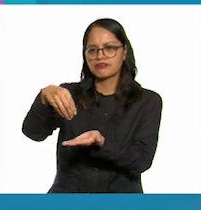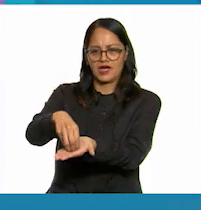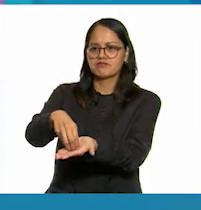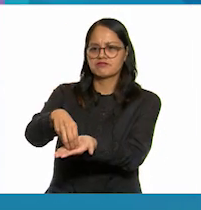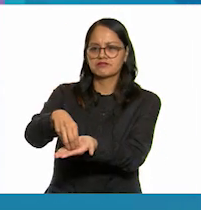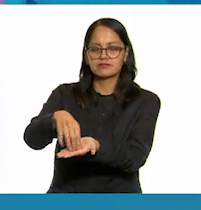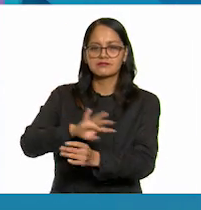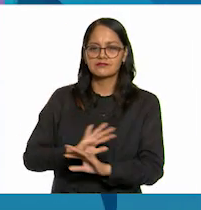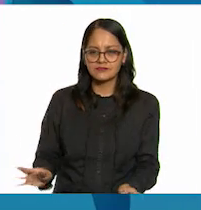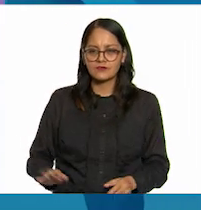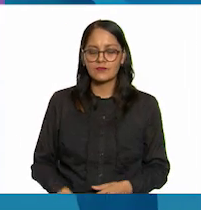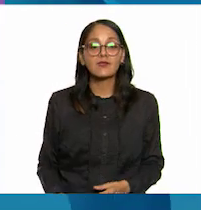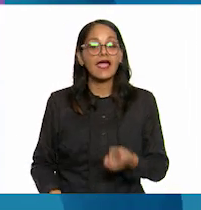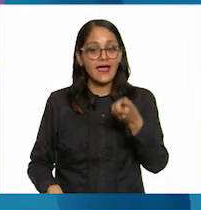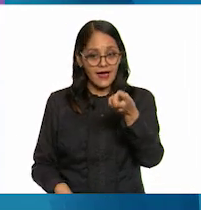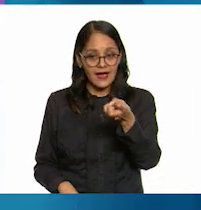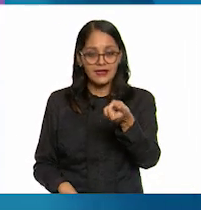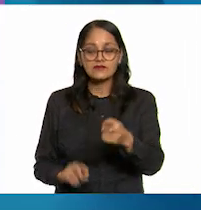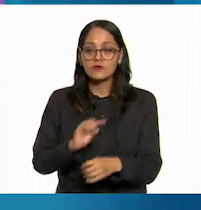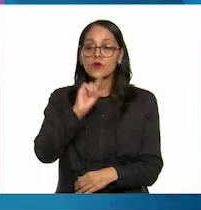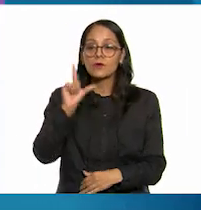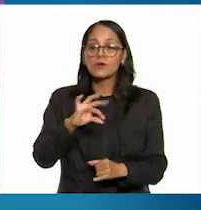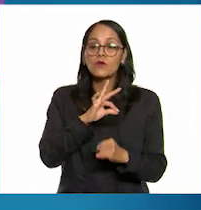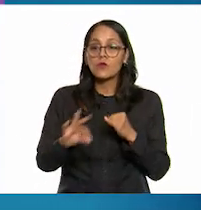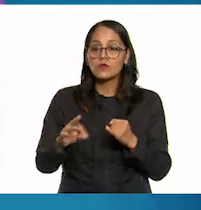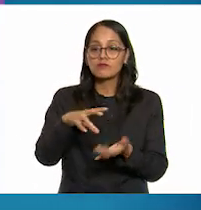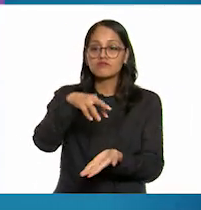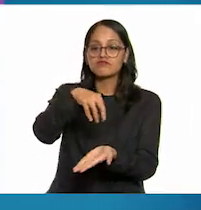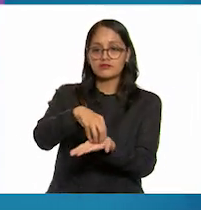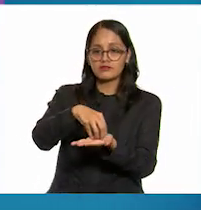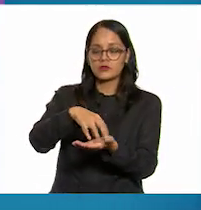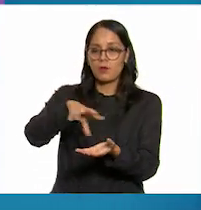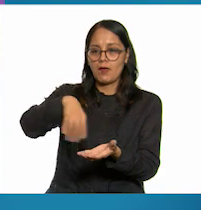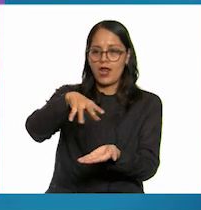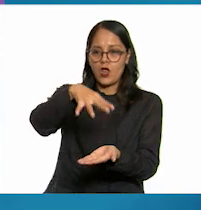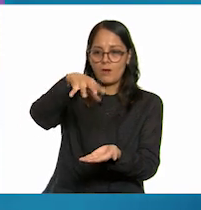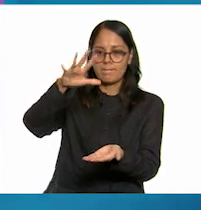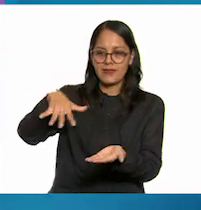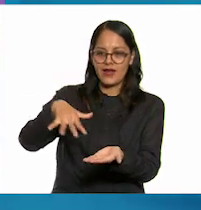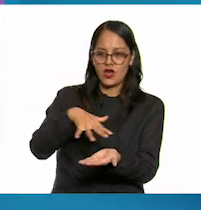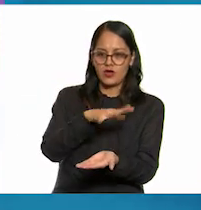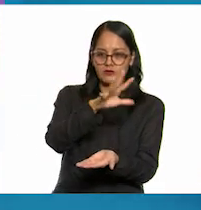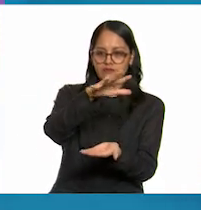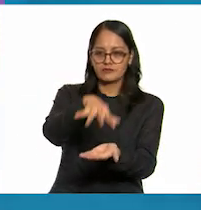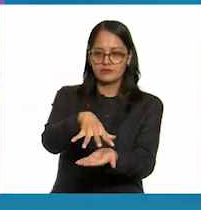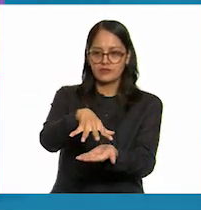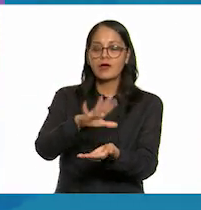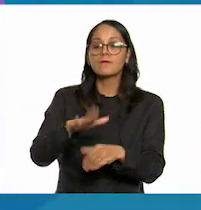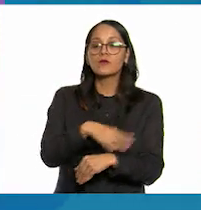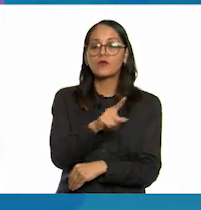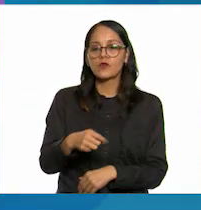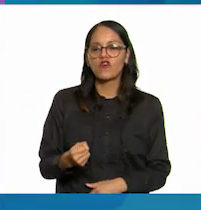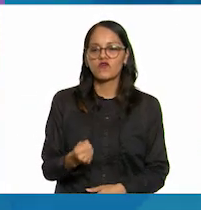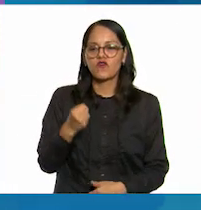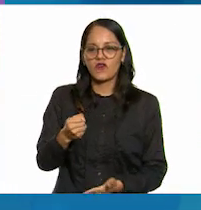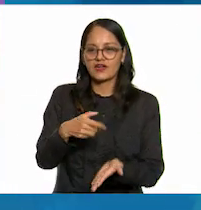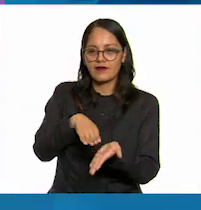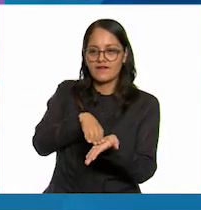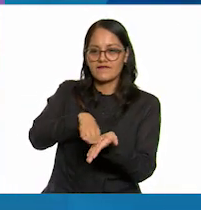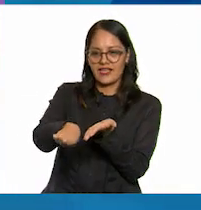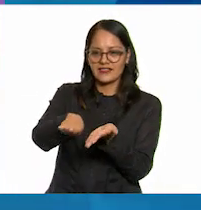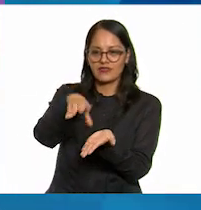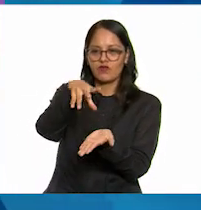exactamente queda al final quieto o en reposo y eso se debe a la a la fuerza de fricción